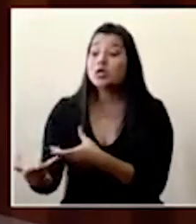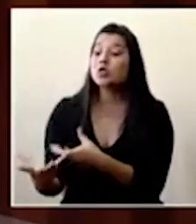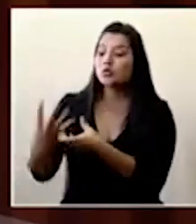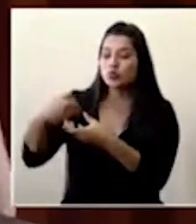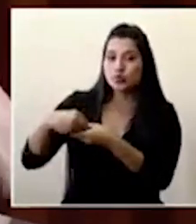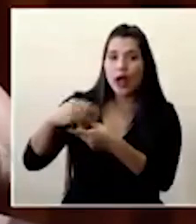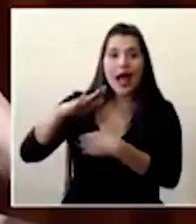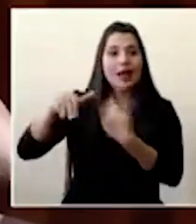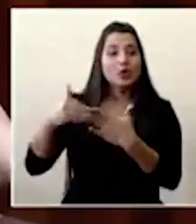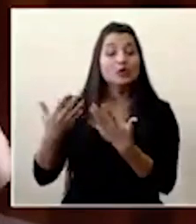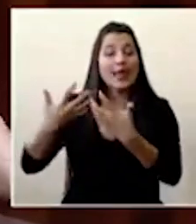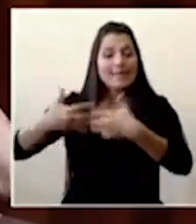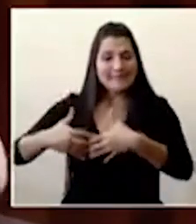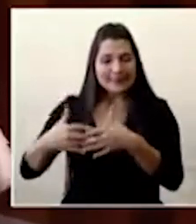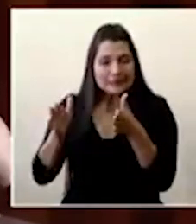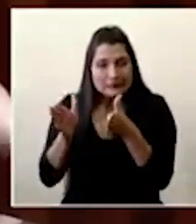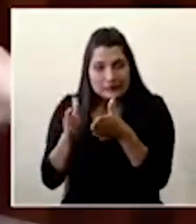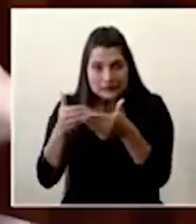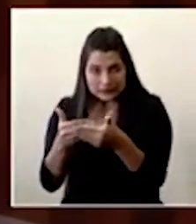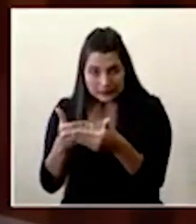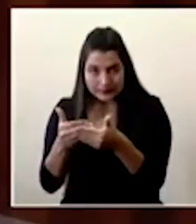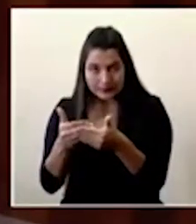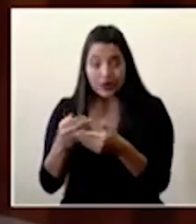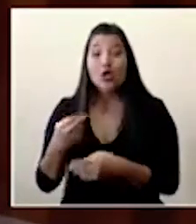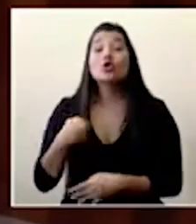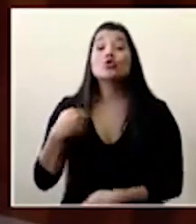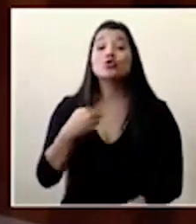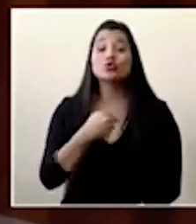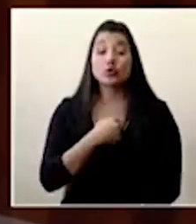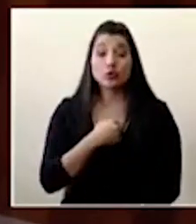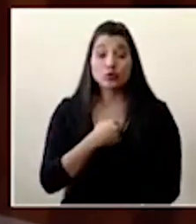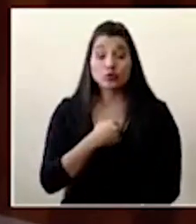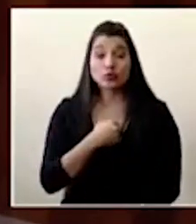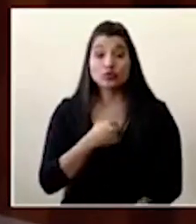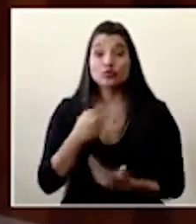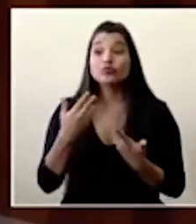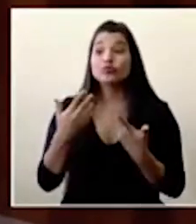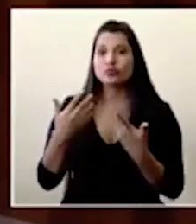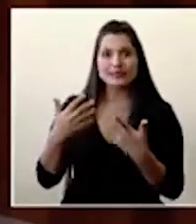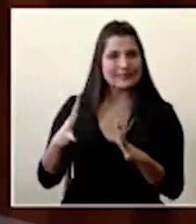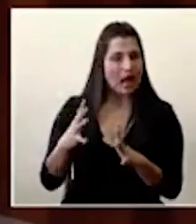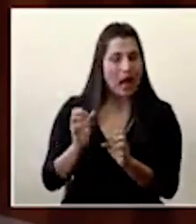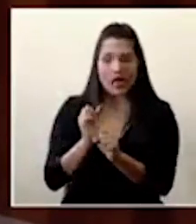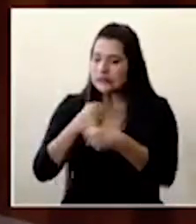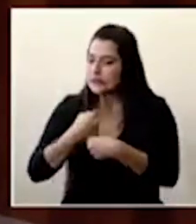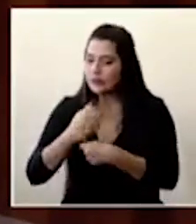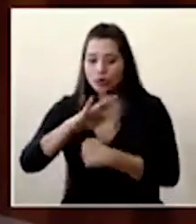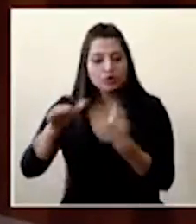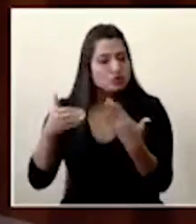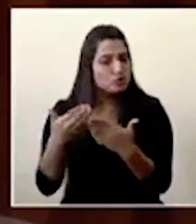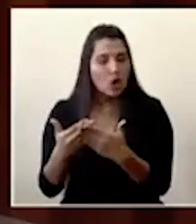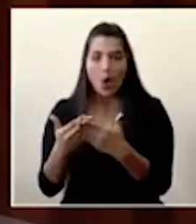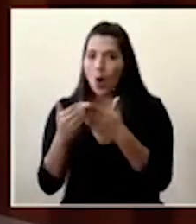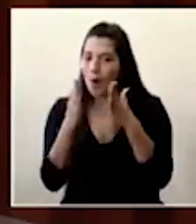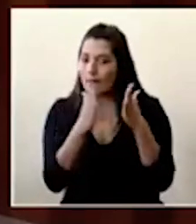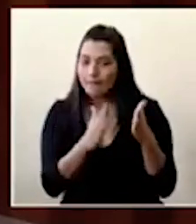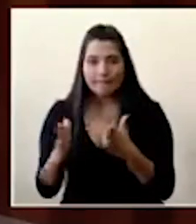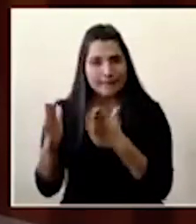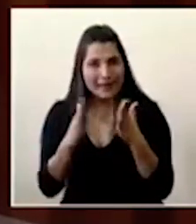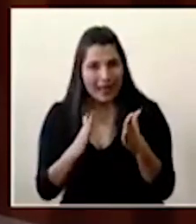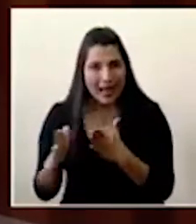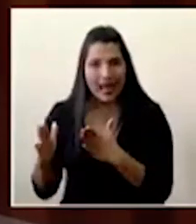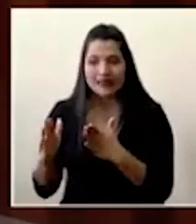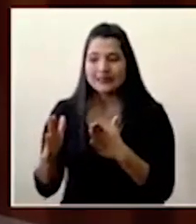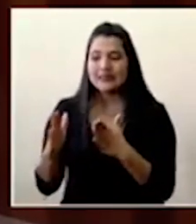emprendimiento y la gestación. Aquí estamos, ya rehicimos todo un replanteo de, digamos, de